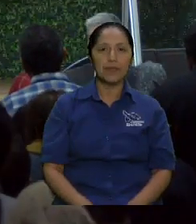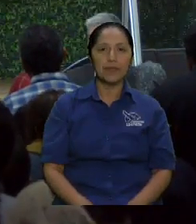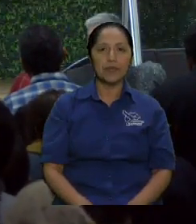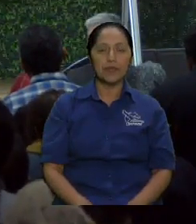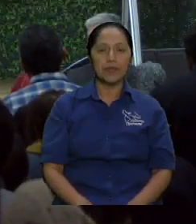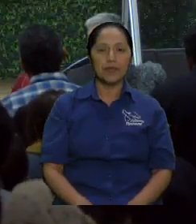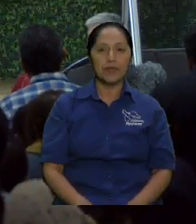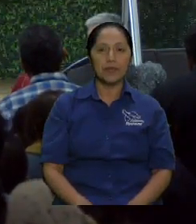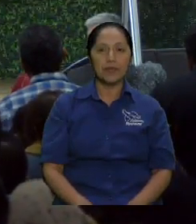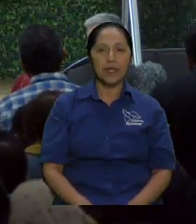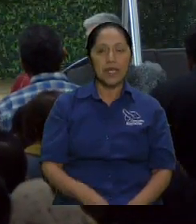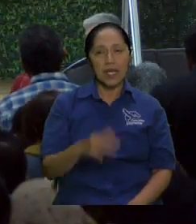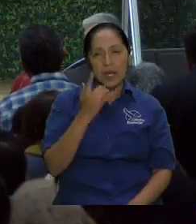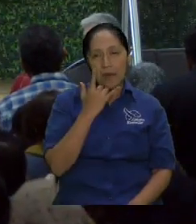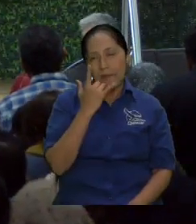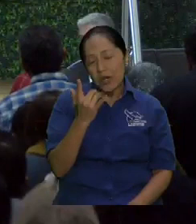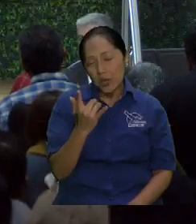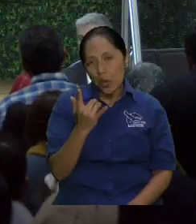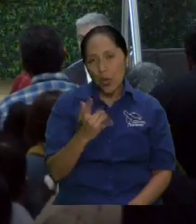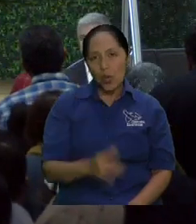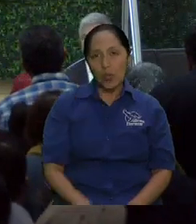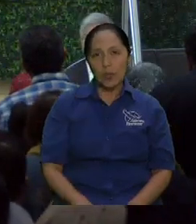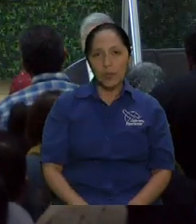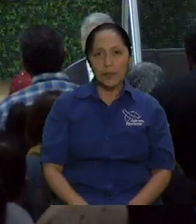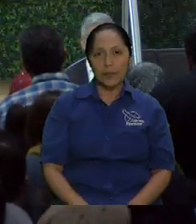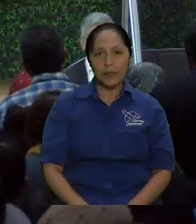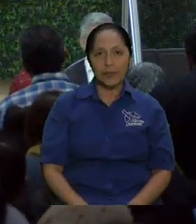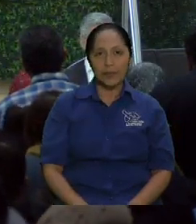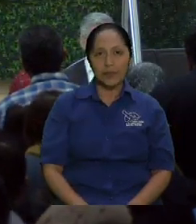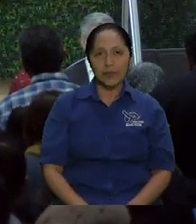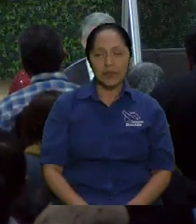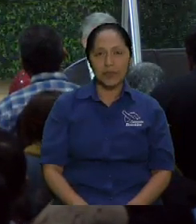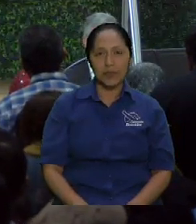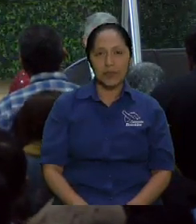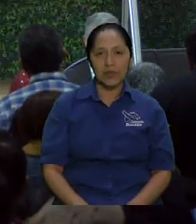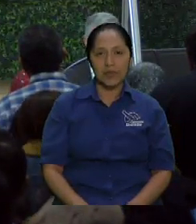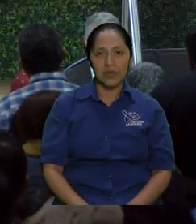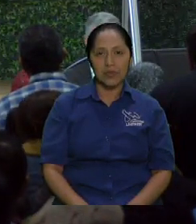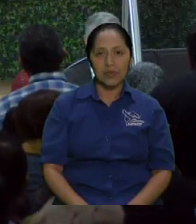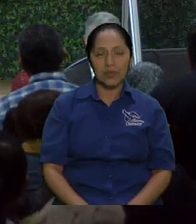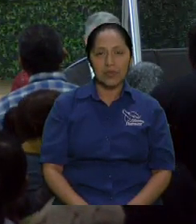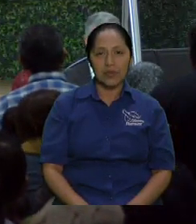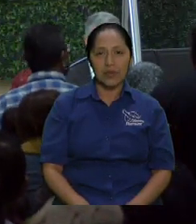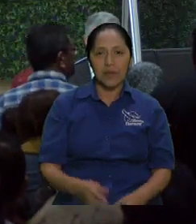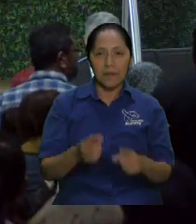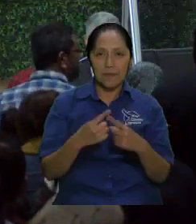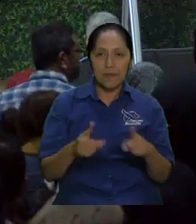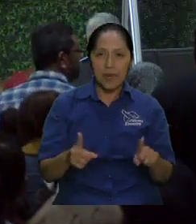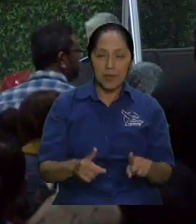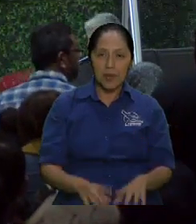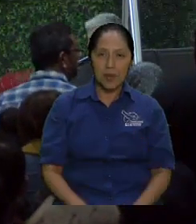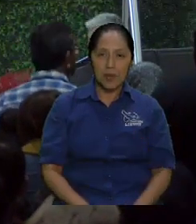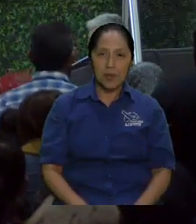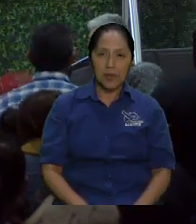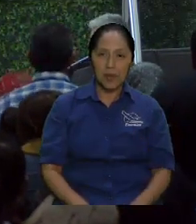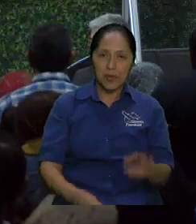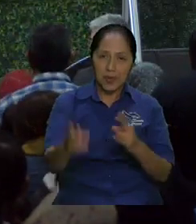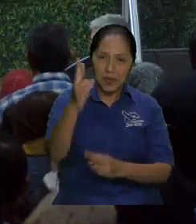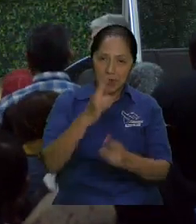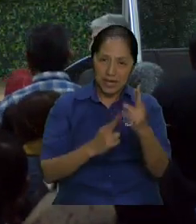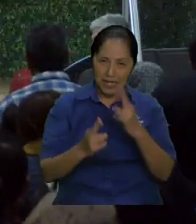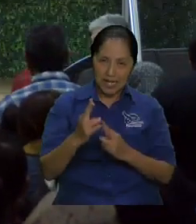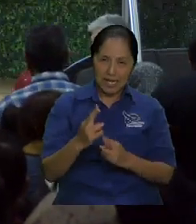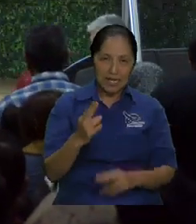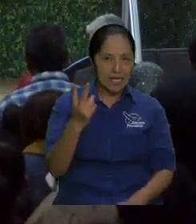así que perdón que les dije que se bajaran pero vengan a ponerse ahí en frente de este de esta de este arreglo de